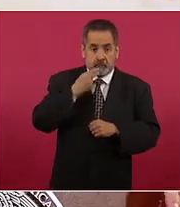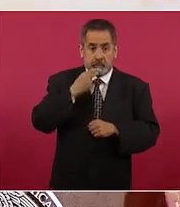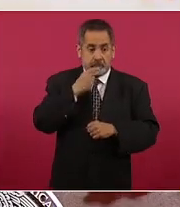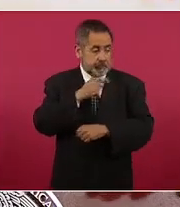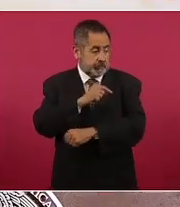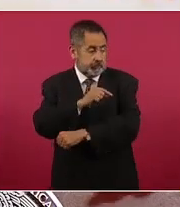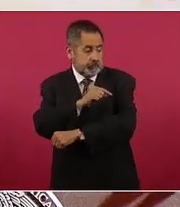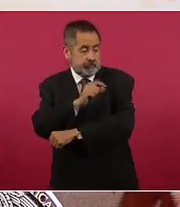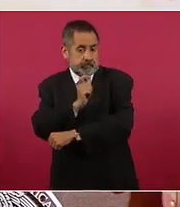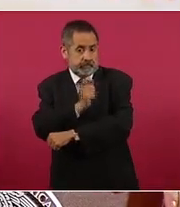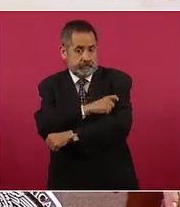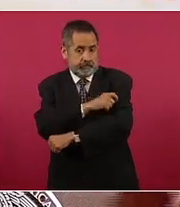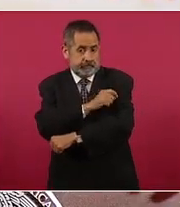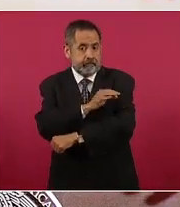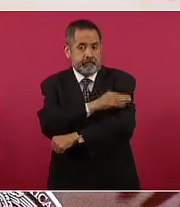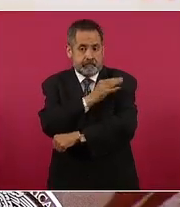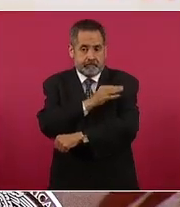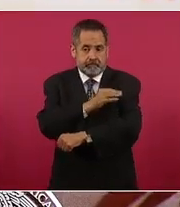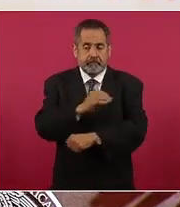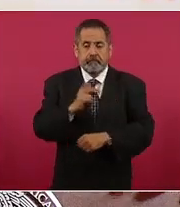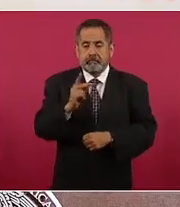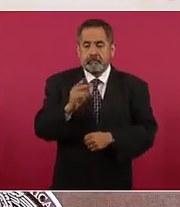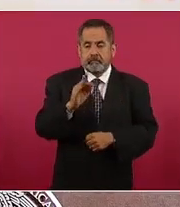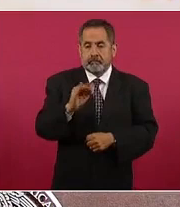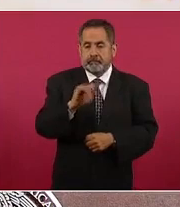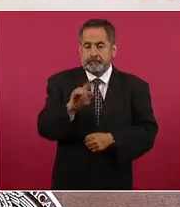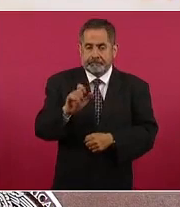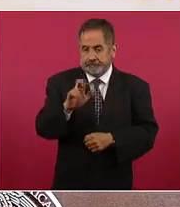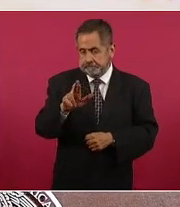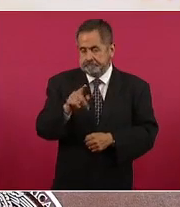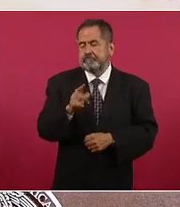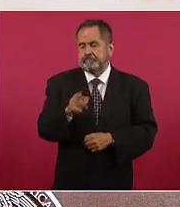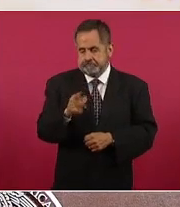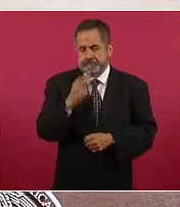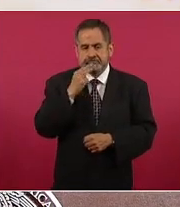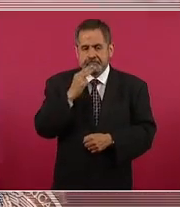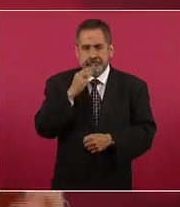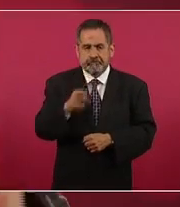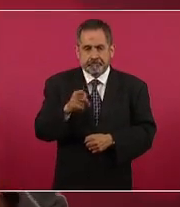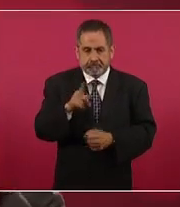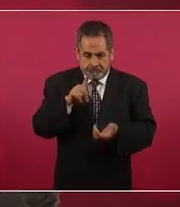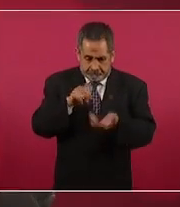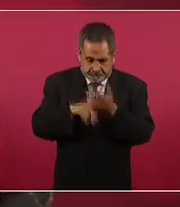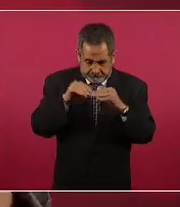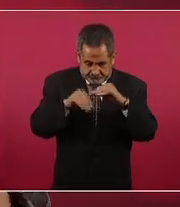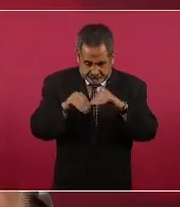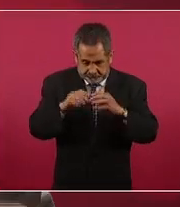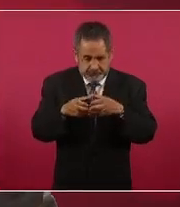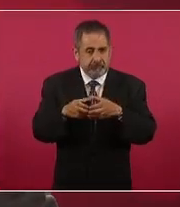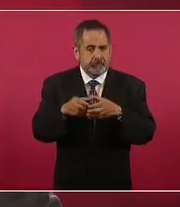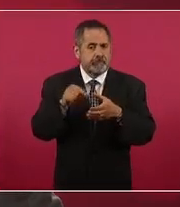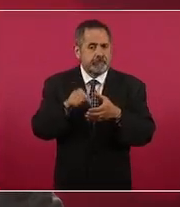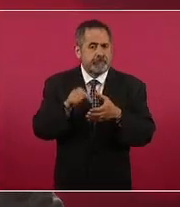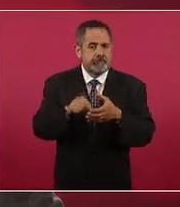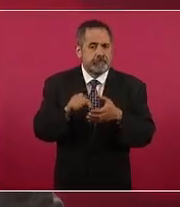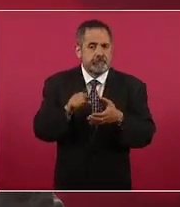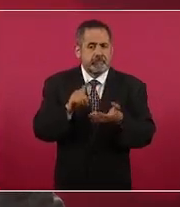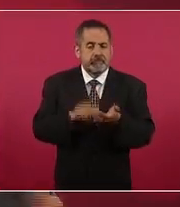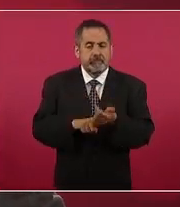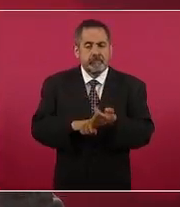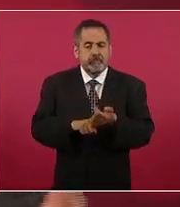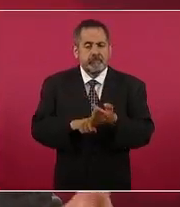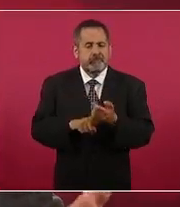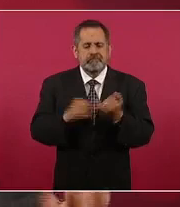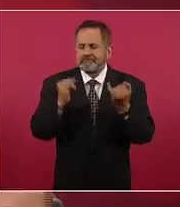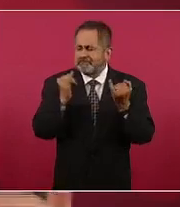de inicio es la vacuna Pfizer Pfizer-BioNTech la composición de la vacuna la sustancia activa el principio activo es